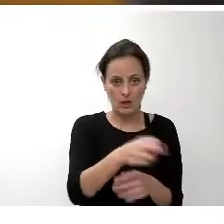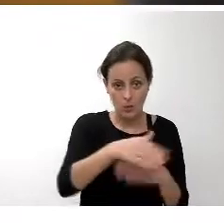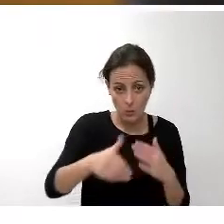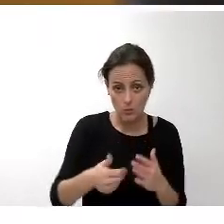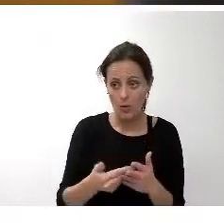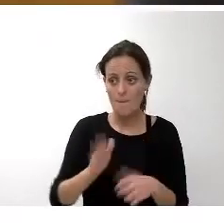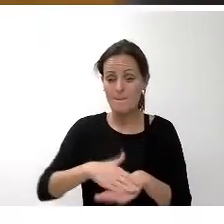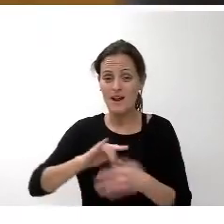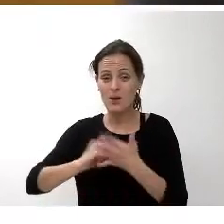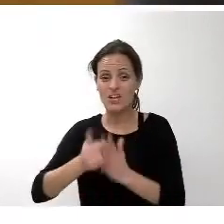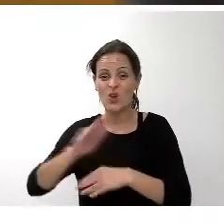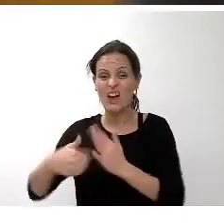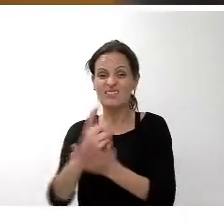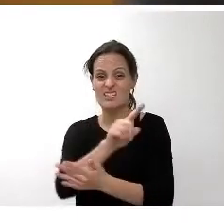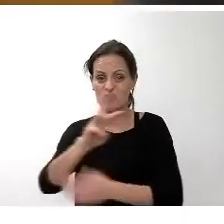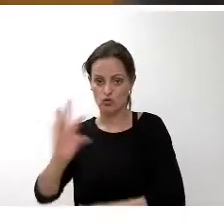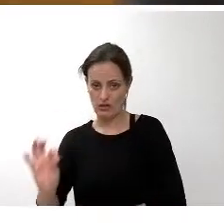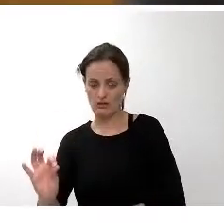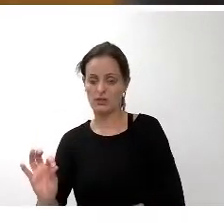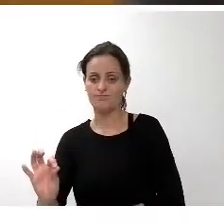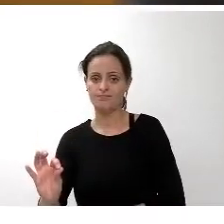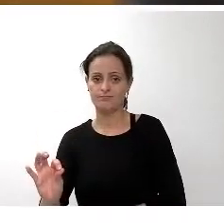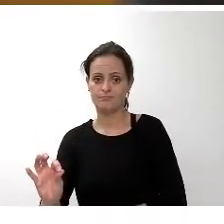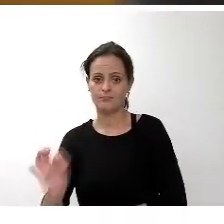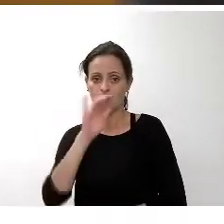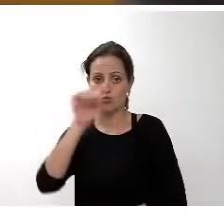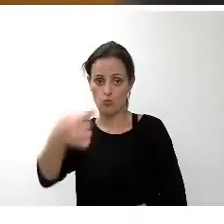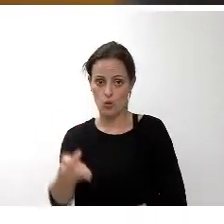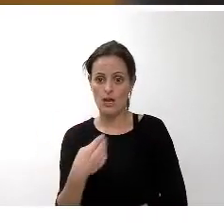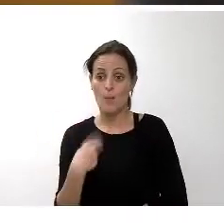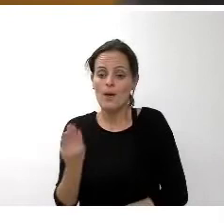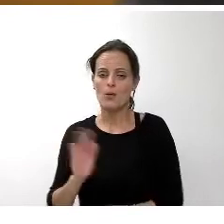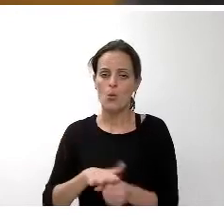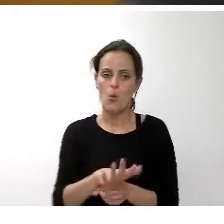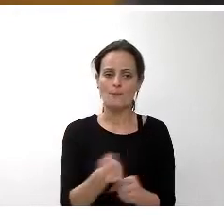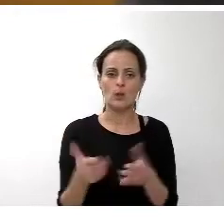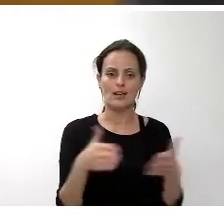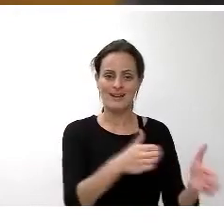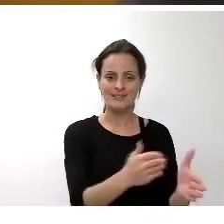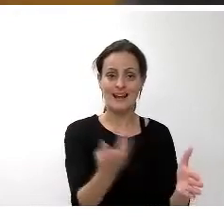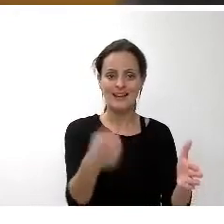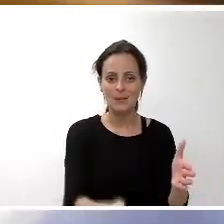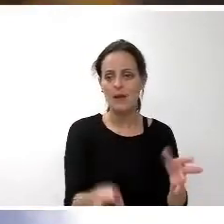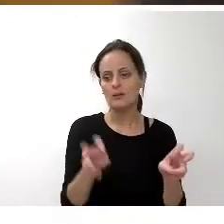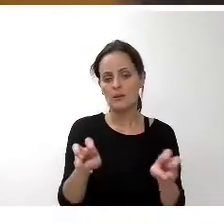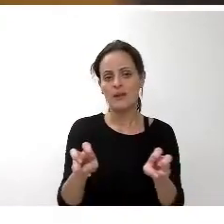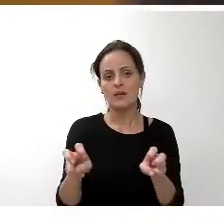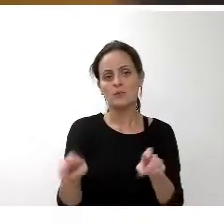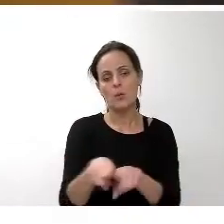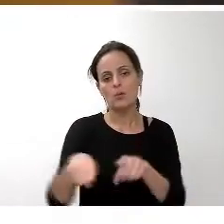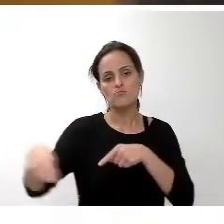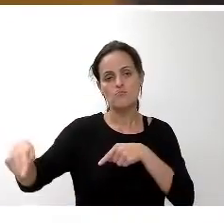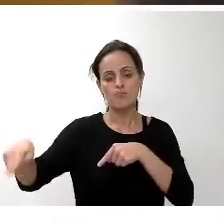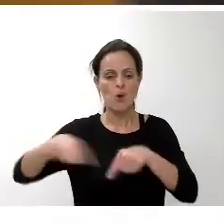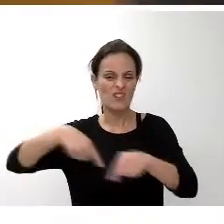2016 en el ámbito de carreteras y también en materia de movilidad un gasto de 3,6 millones